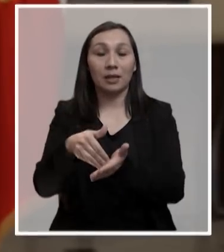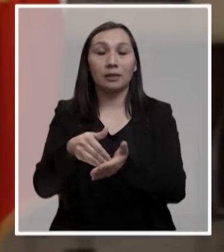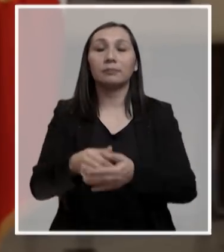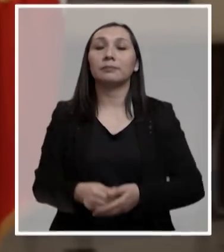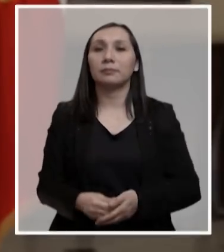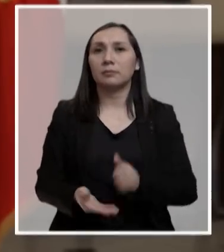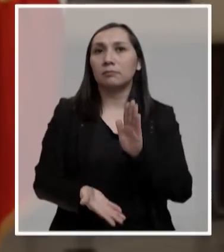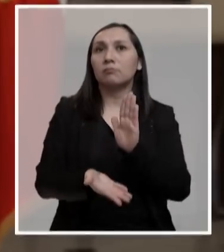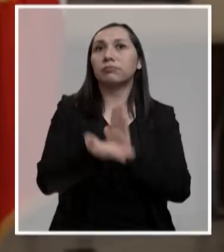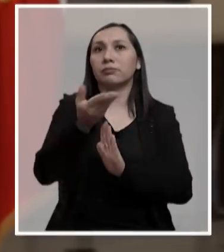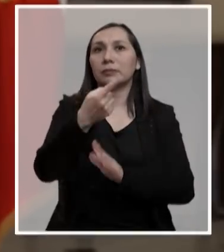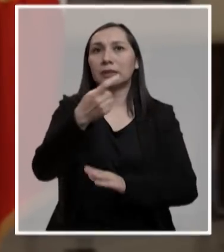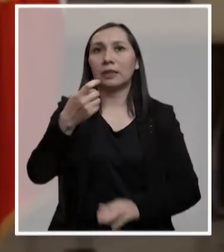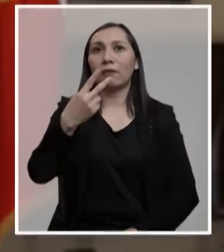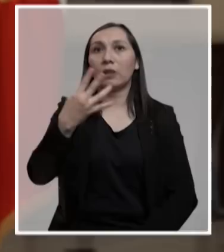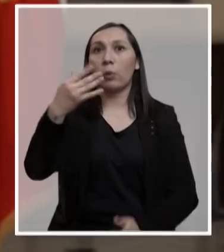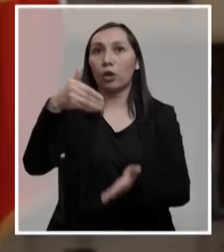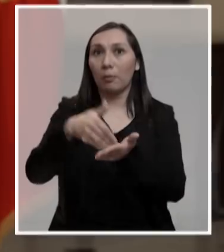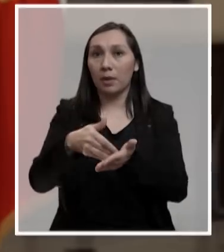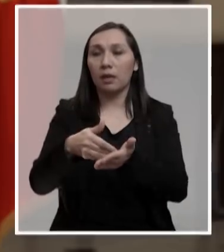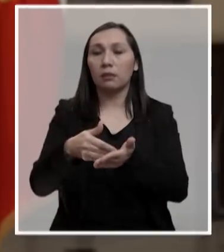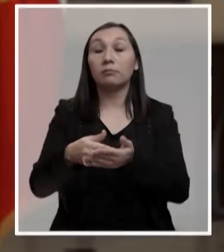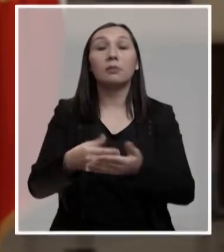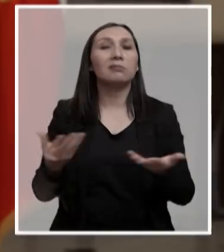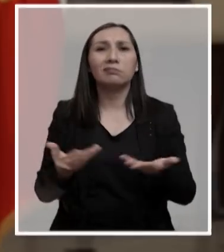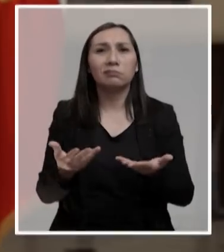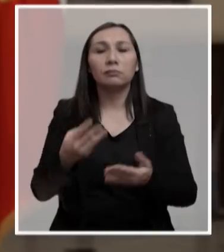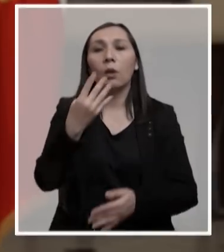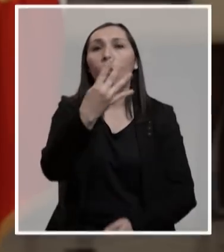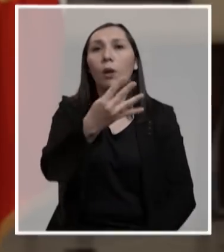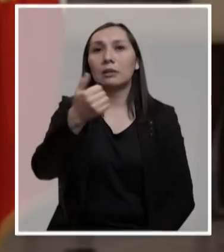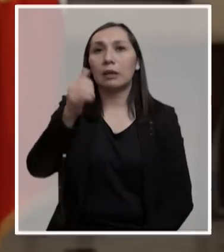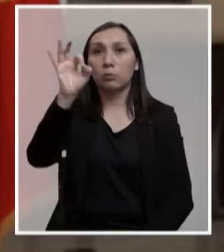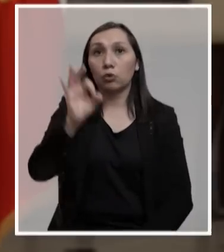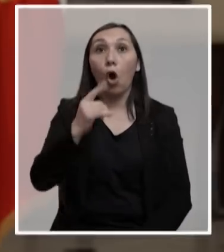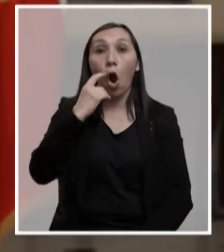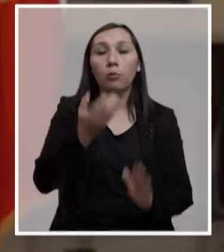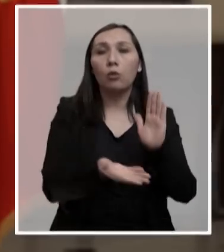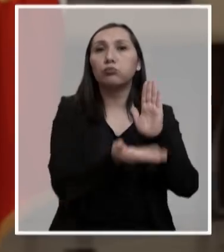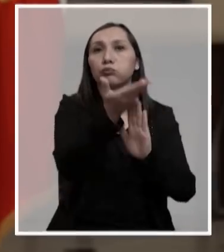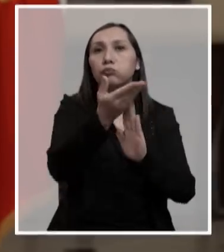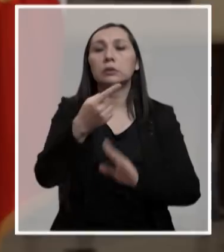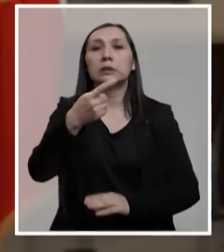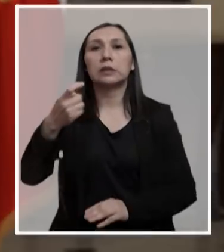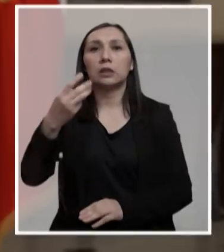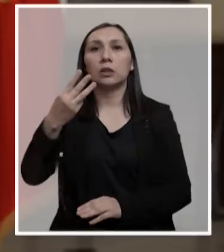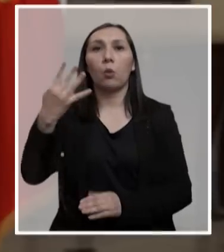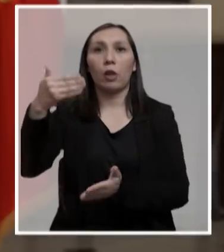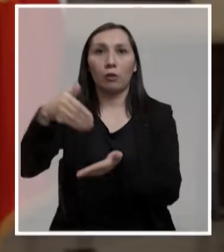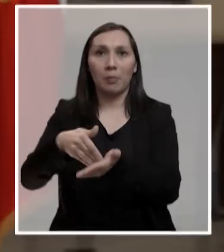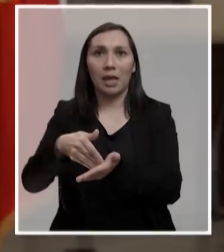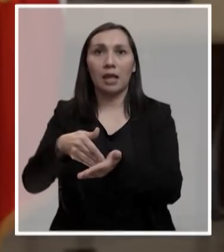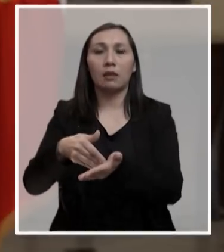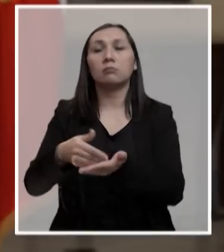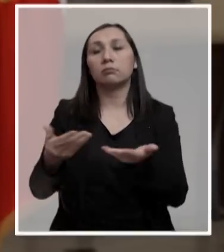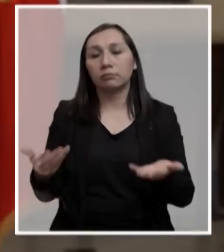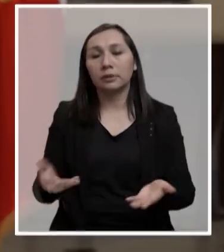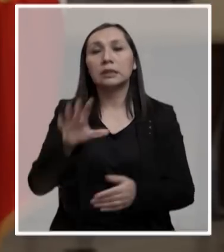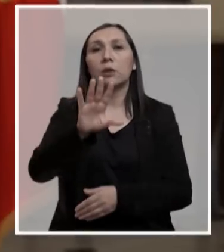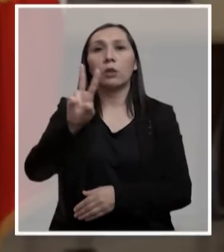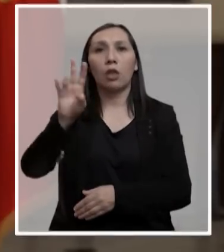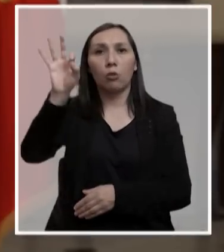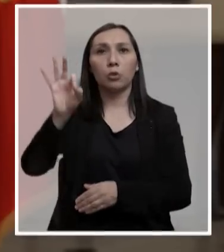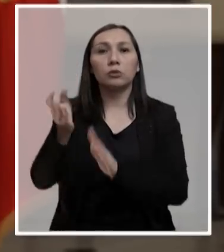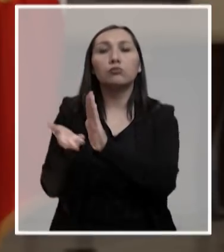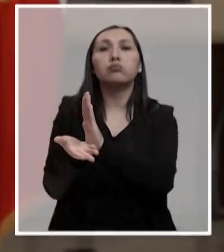aumentando en más de 124.000 pesos, o sea un 46% para el hombre, y 134.000 pesos, o sea un 52